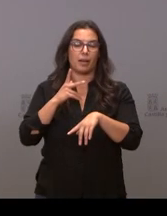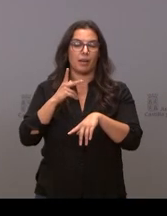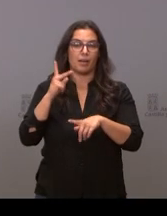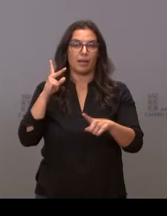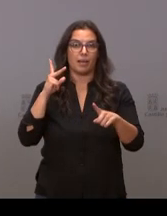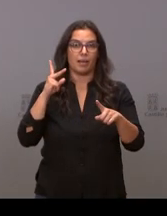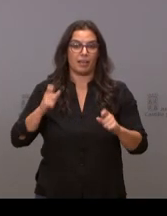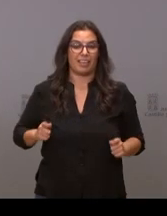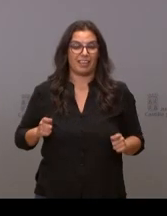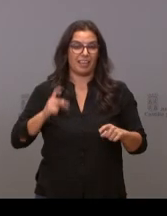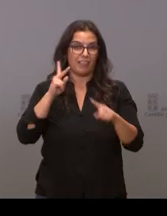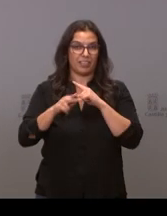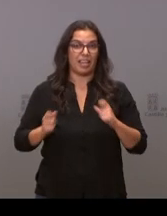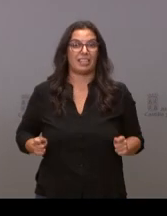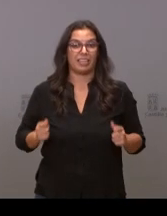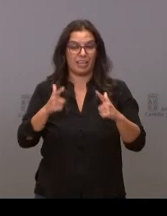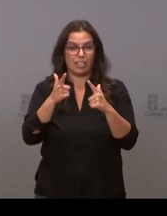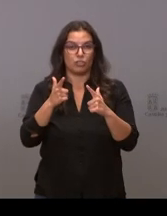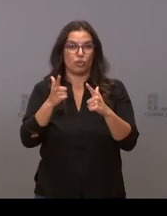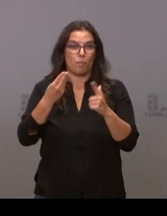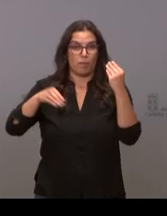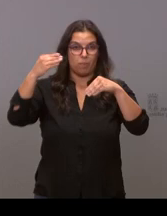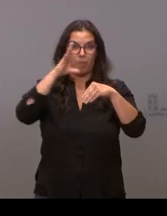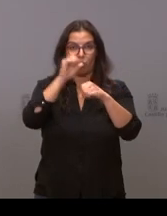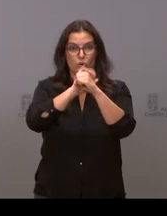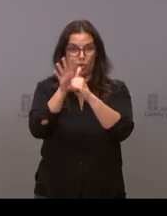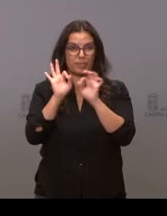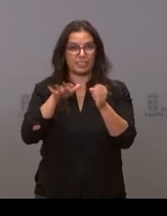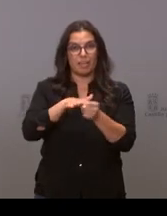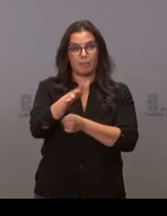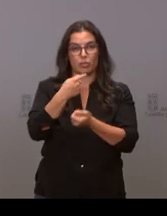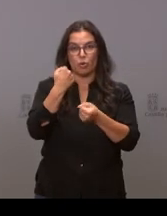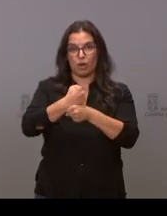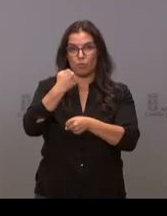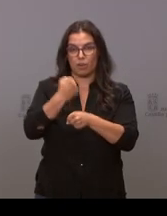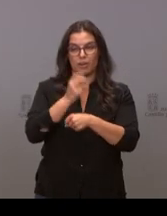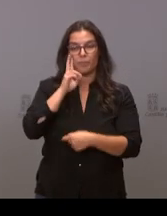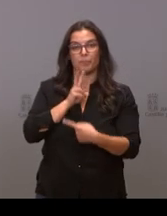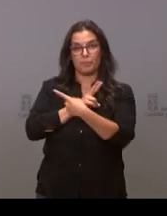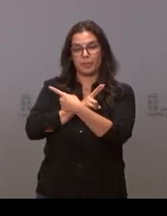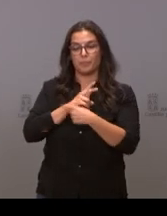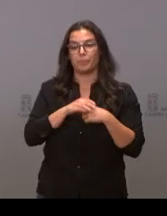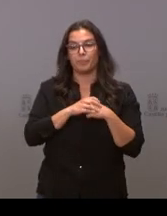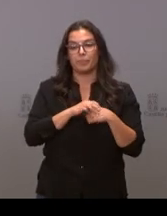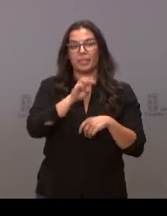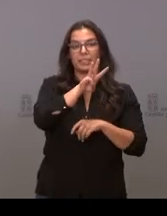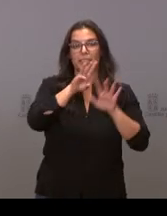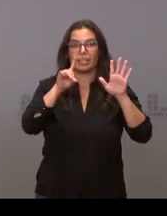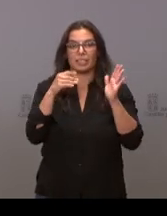mercado laboral. Se trata, como ven aquí, de 36